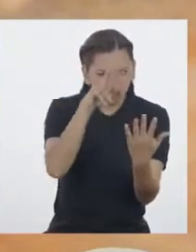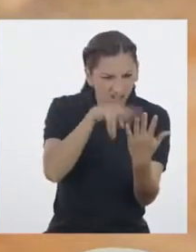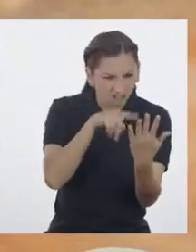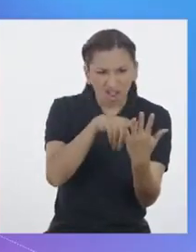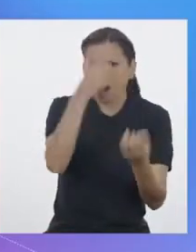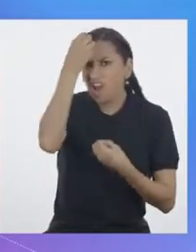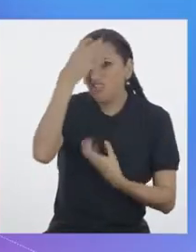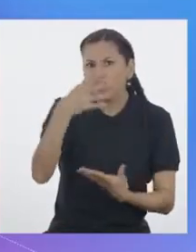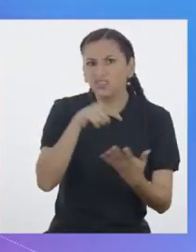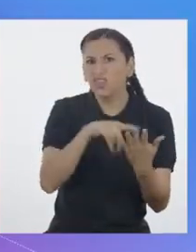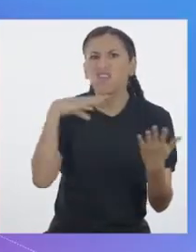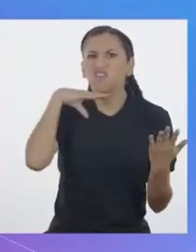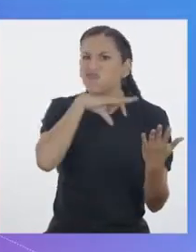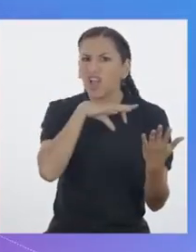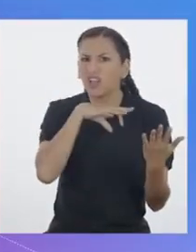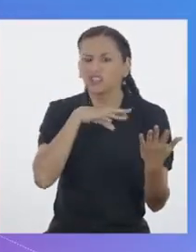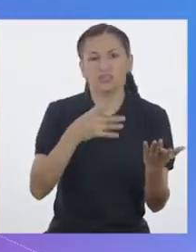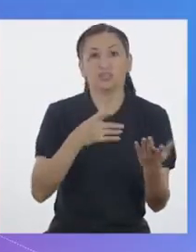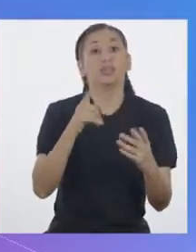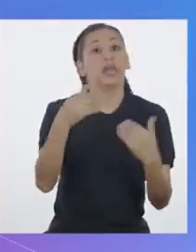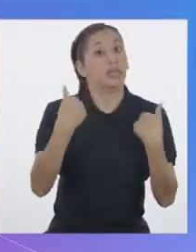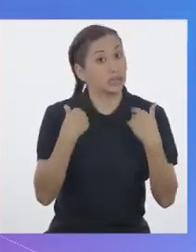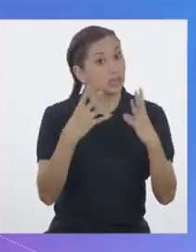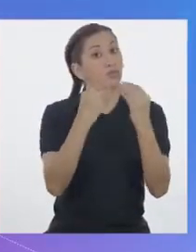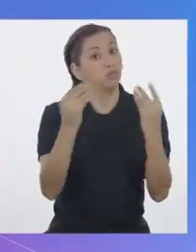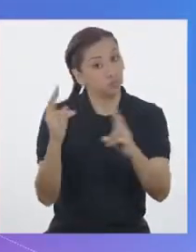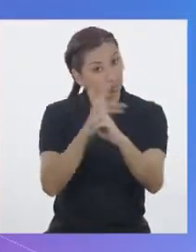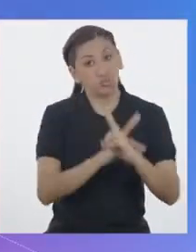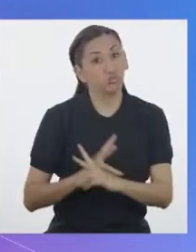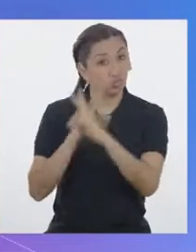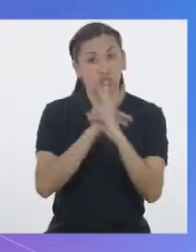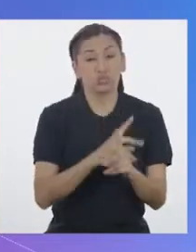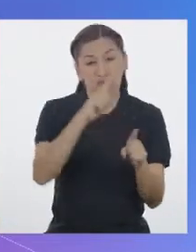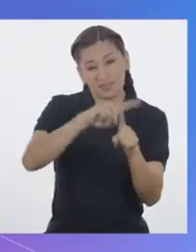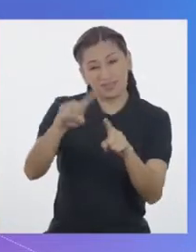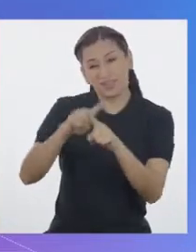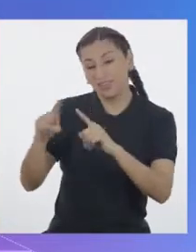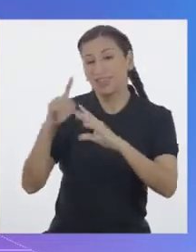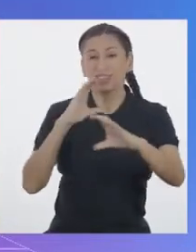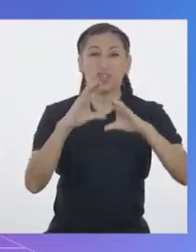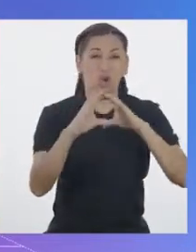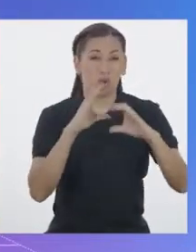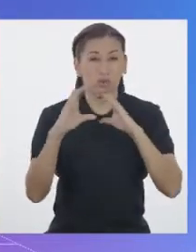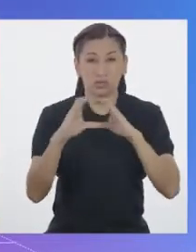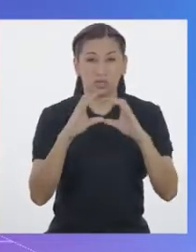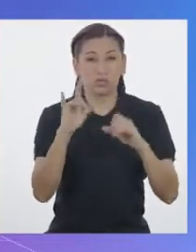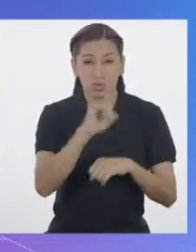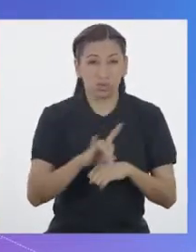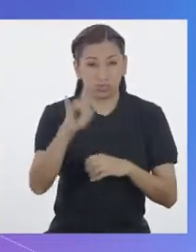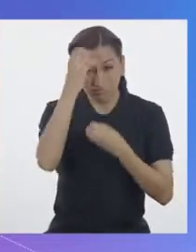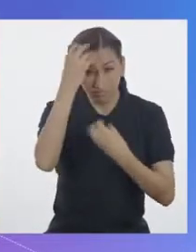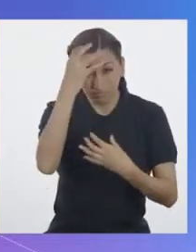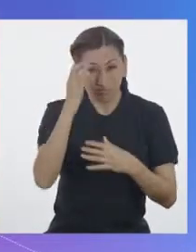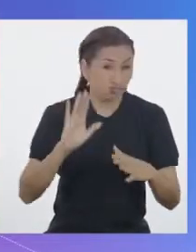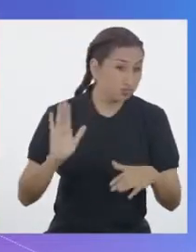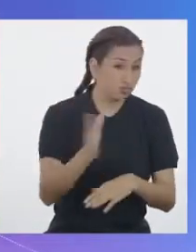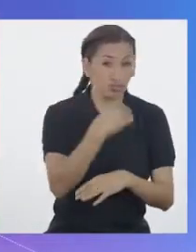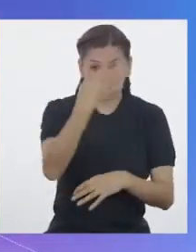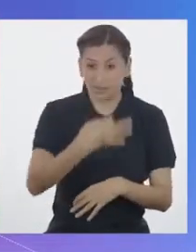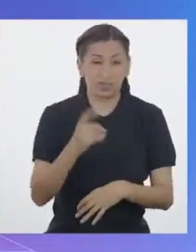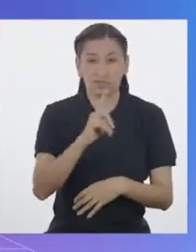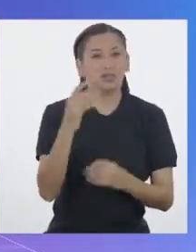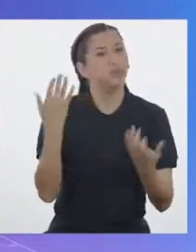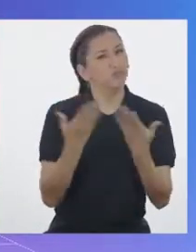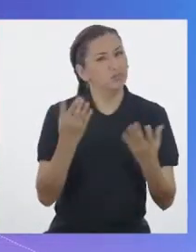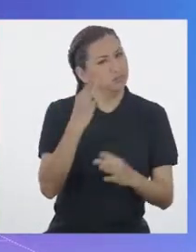verdadera Hay que tener mucho cuidado con los medios de comunicación que utilizamos Por eso, siempre es mejor que los